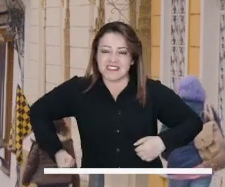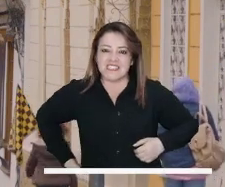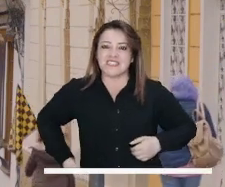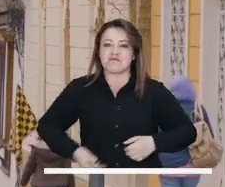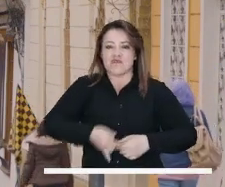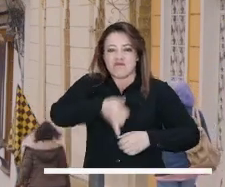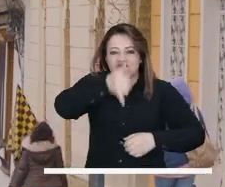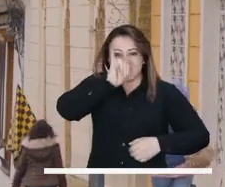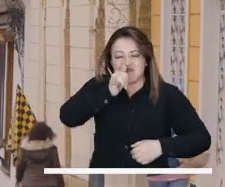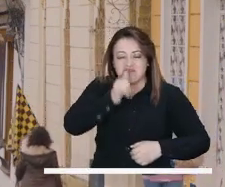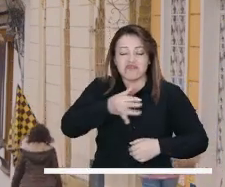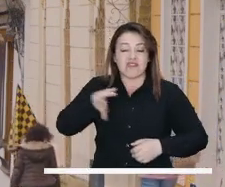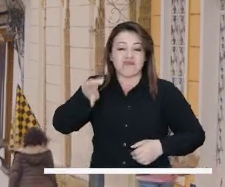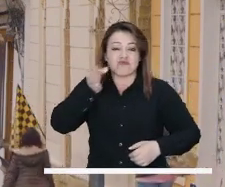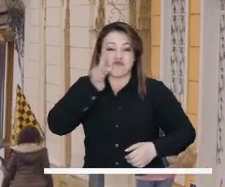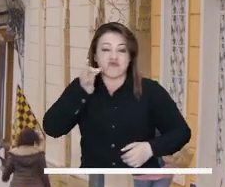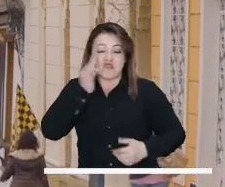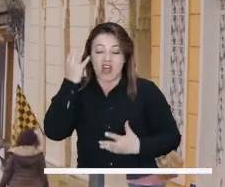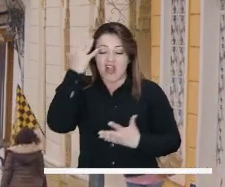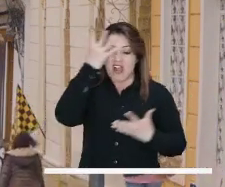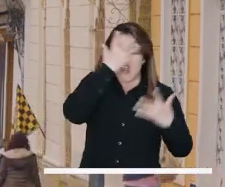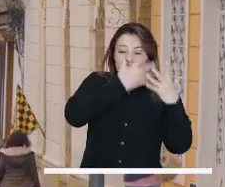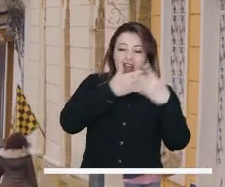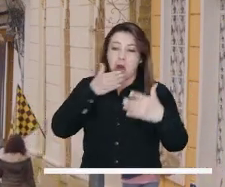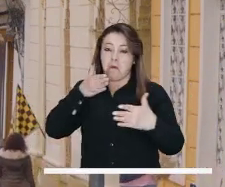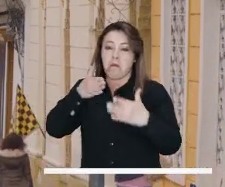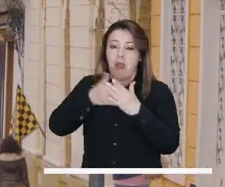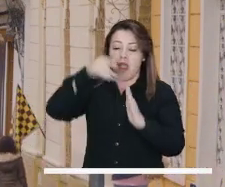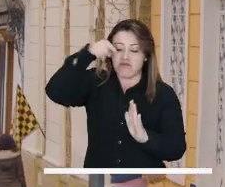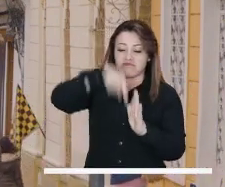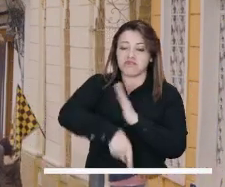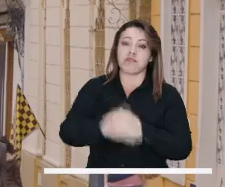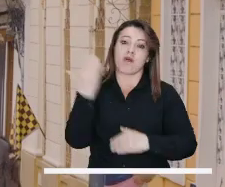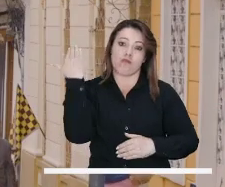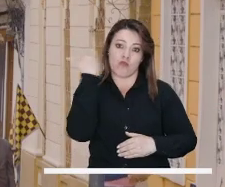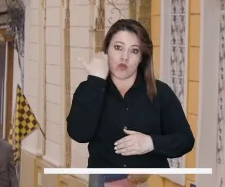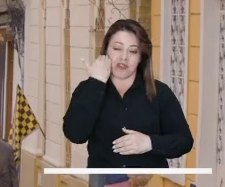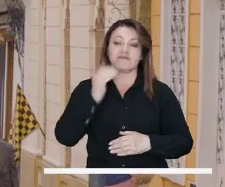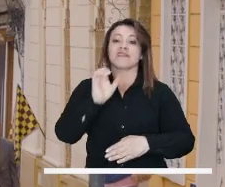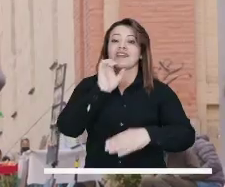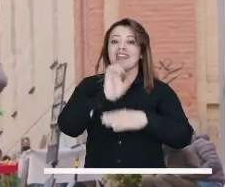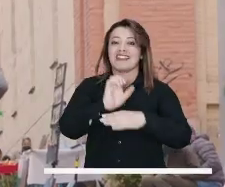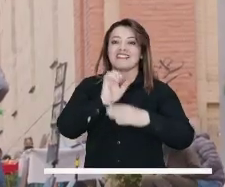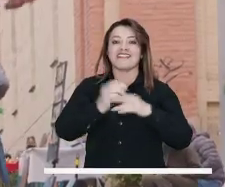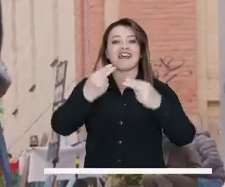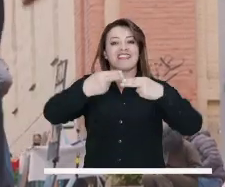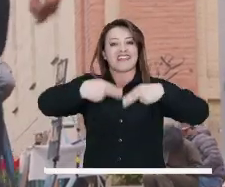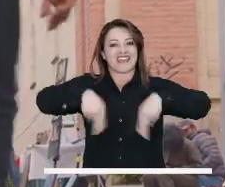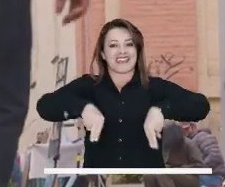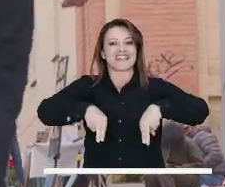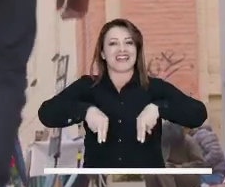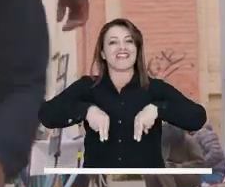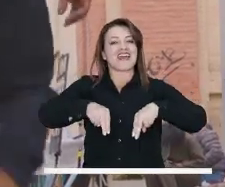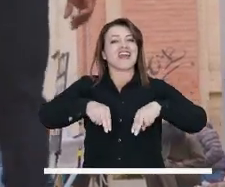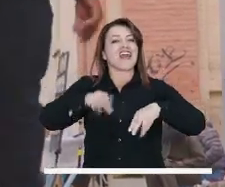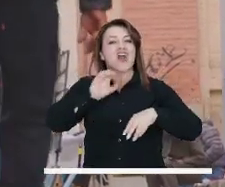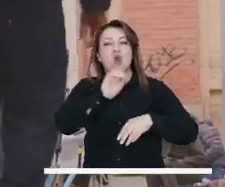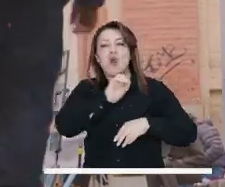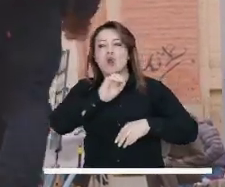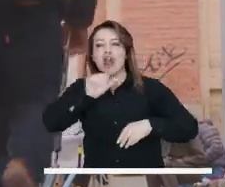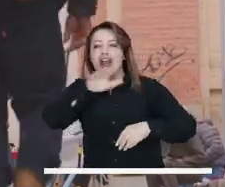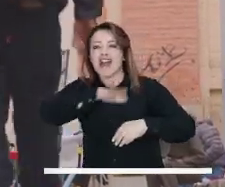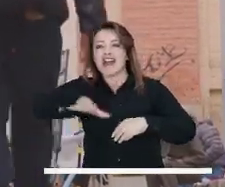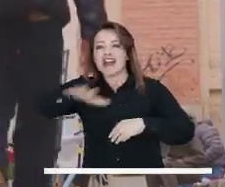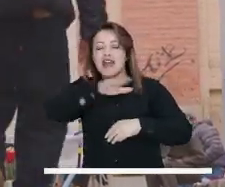intolerancia, machismo, consumo de alcohol y sustancias psicoactivas. De acuerdo con el Observatorio de